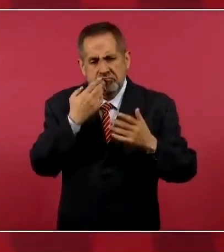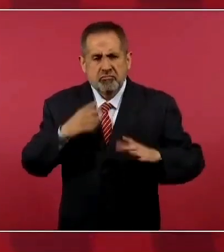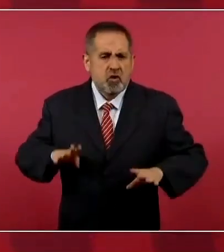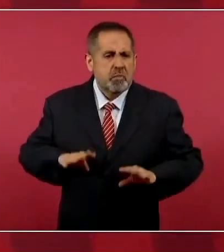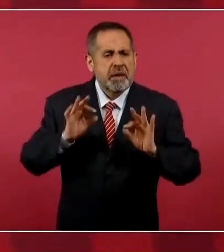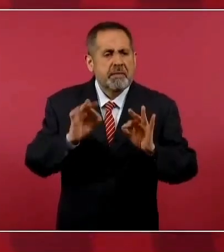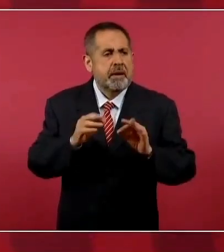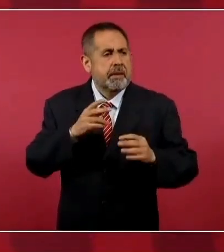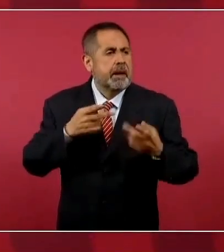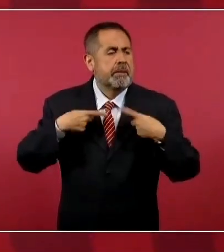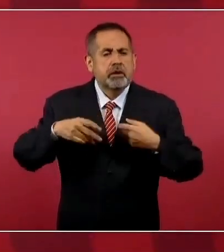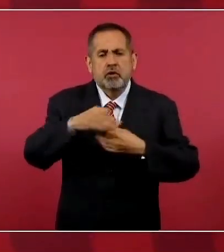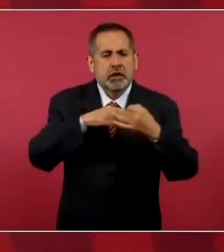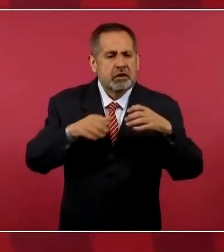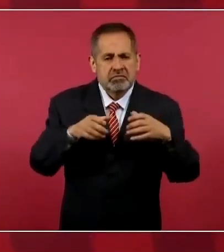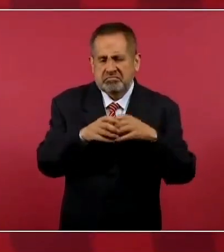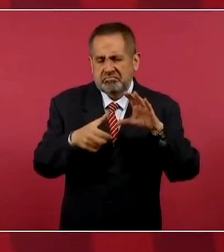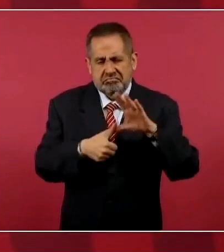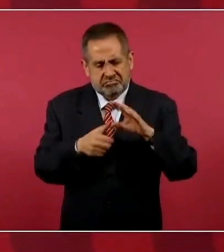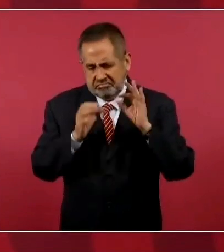nuestros pueblos. Entonces,